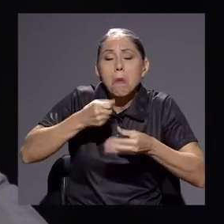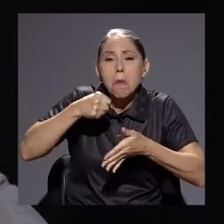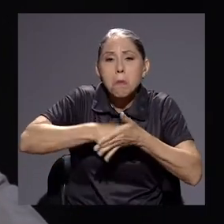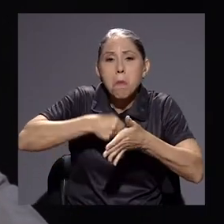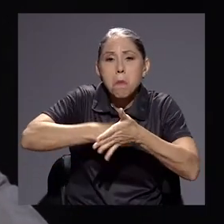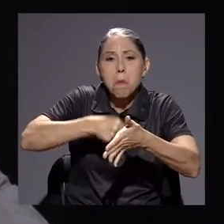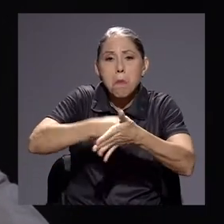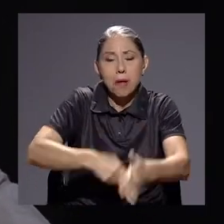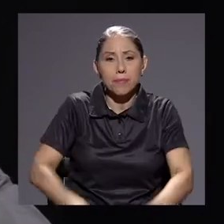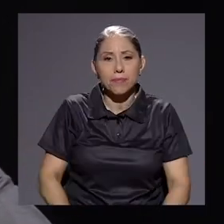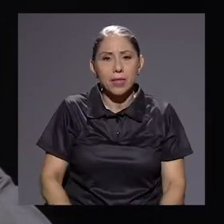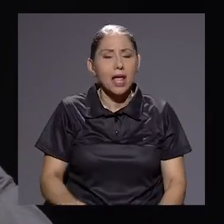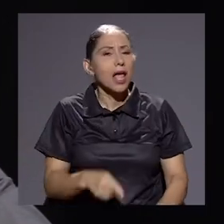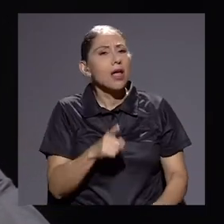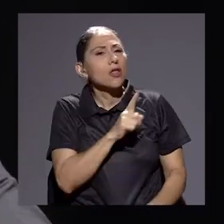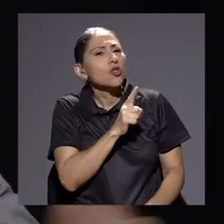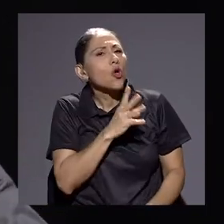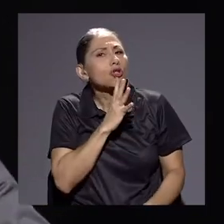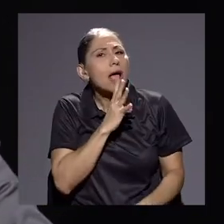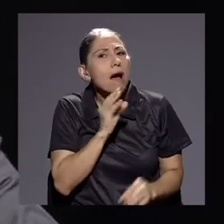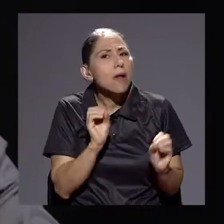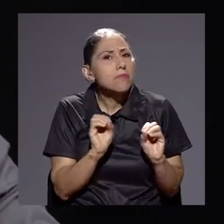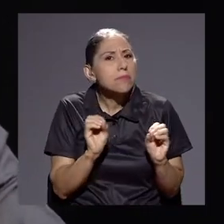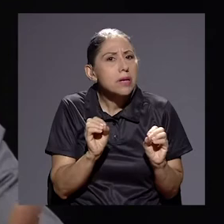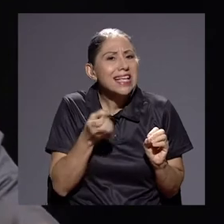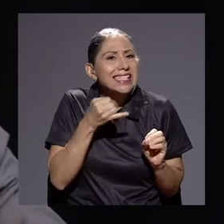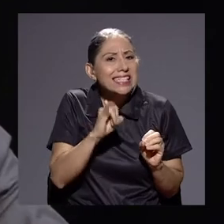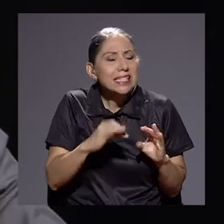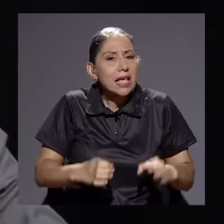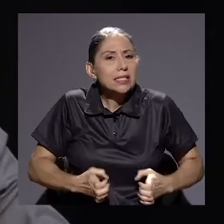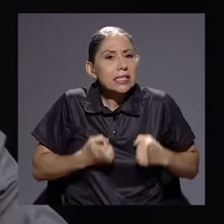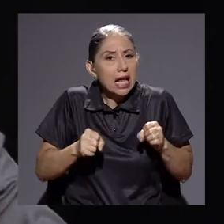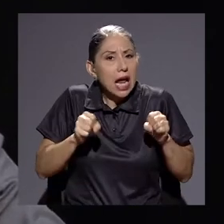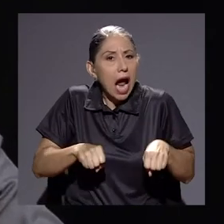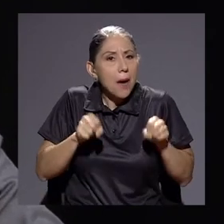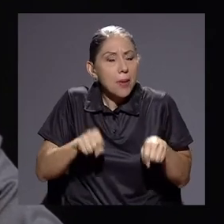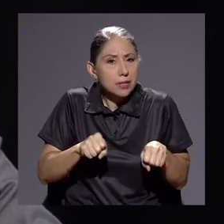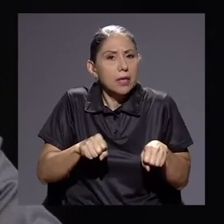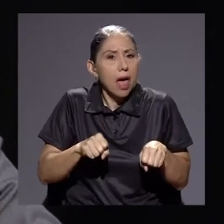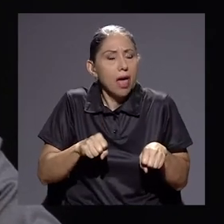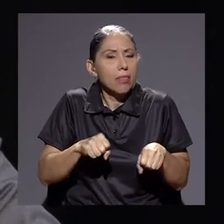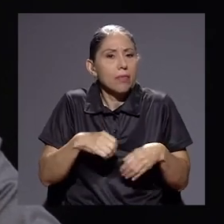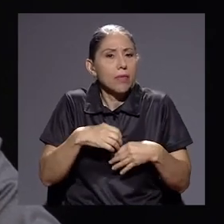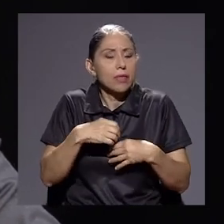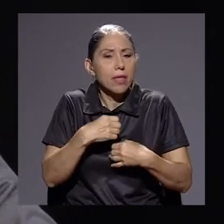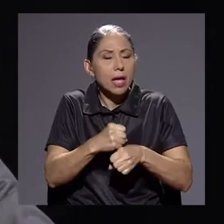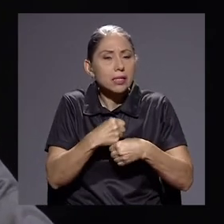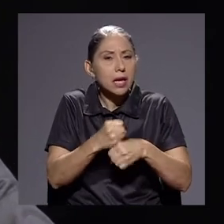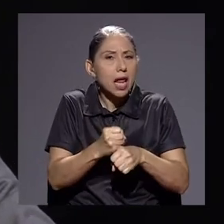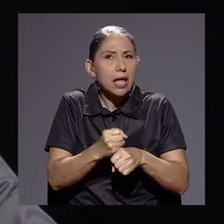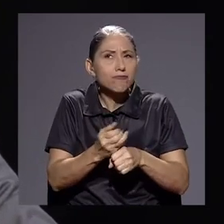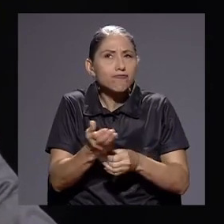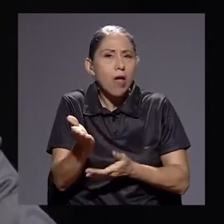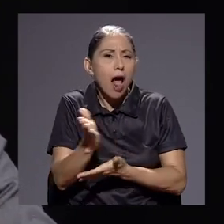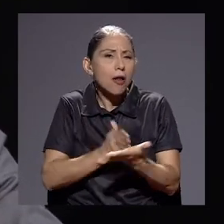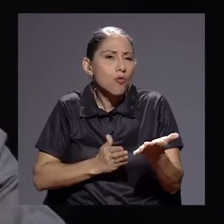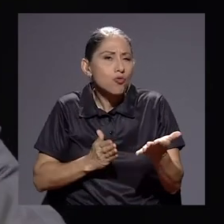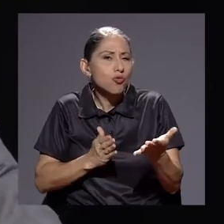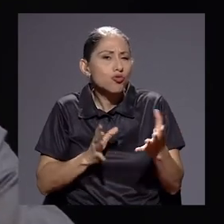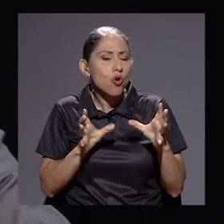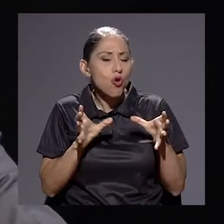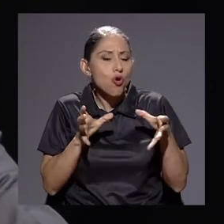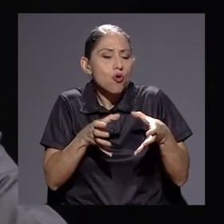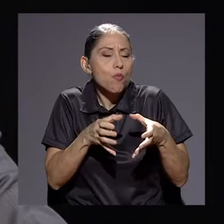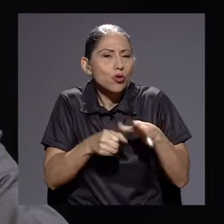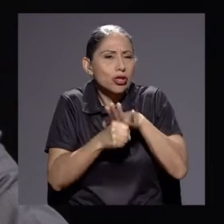Y, don Carlos, no se habla si existe la capacidad de que se creen algunos, diría yo, grupos